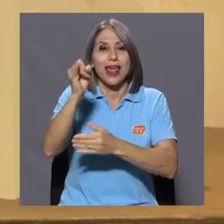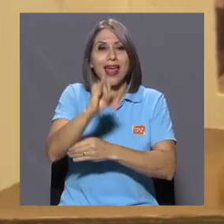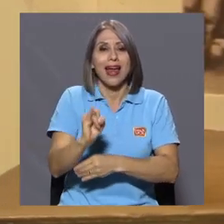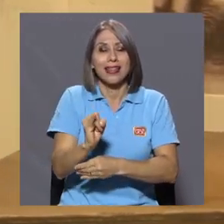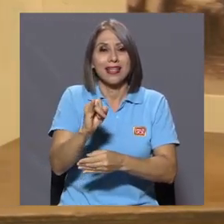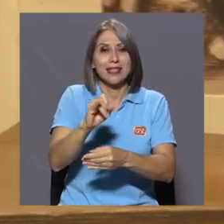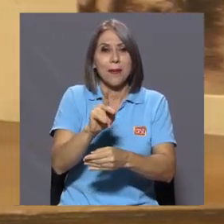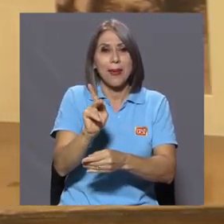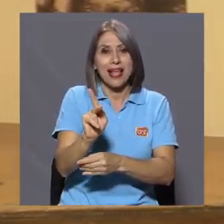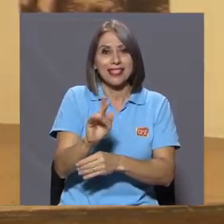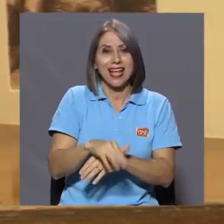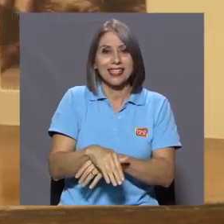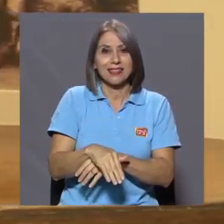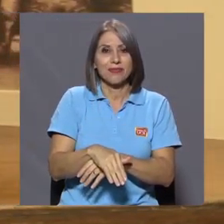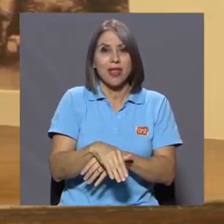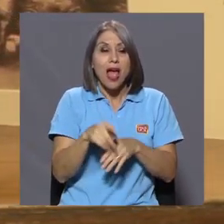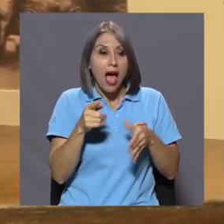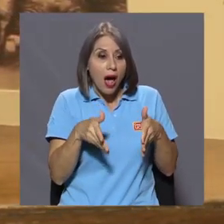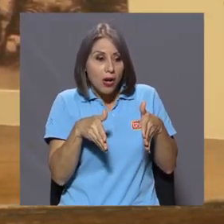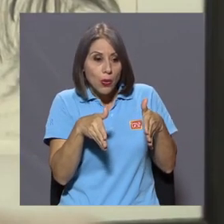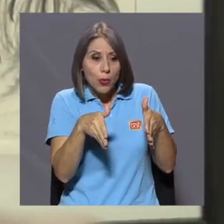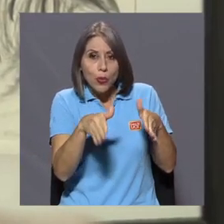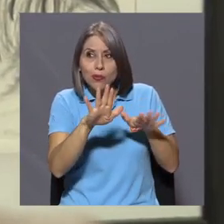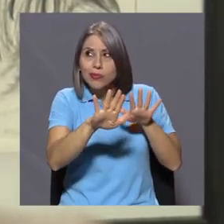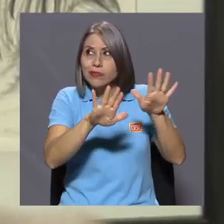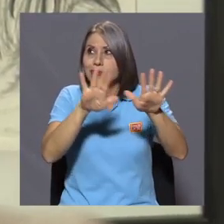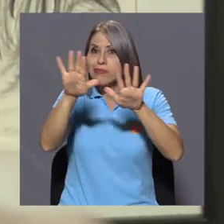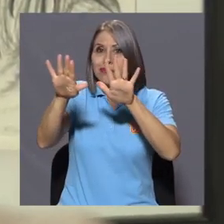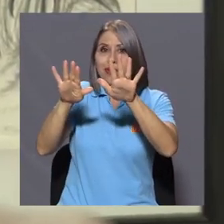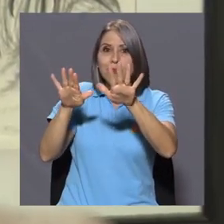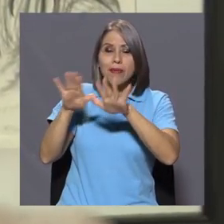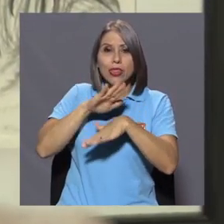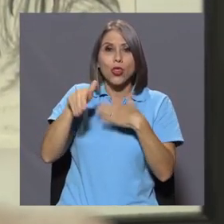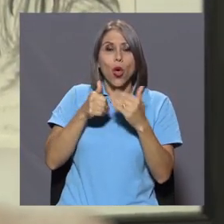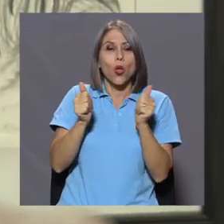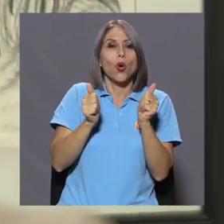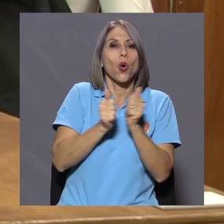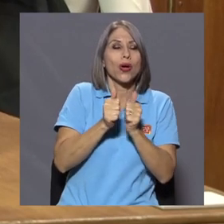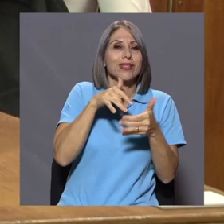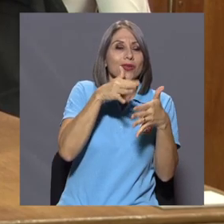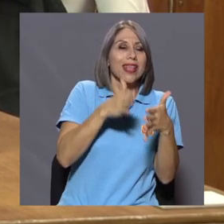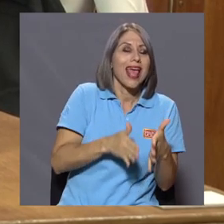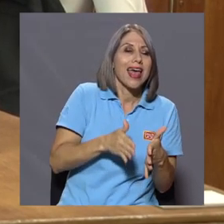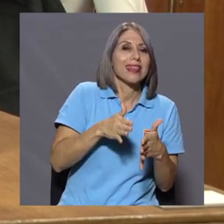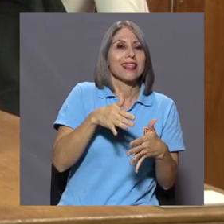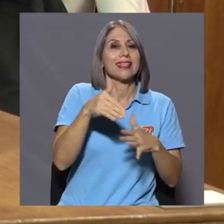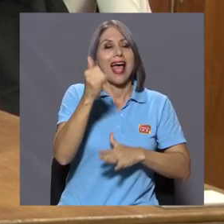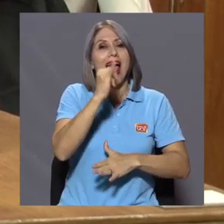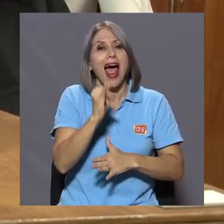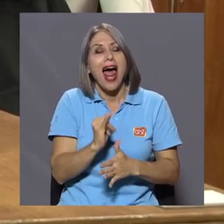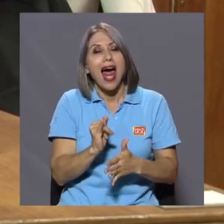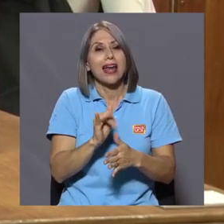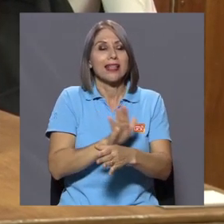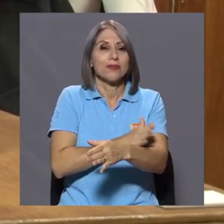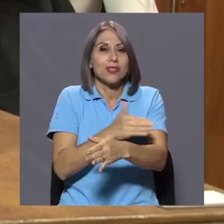Sus pasillos y habitaciones fueron intervenidos por estudiantes de artes plásticas, dramáticas, musicales y arquitectura.